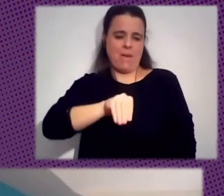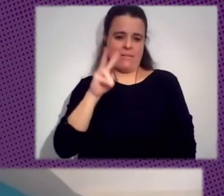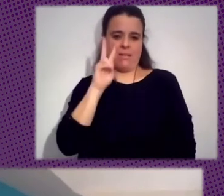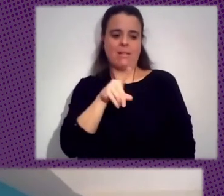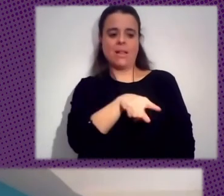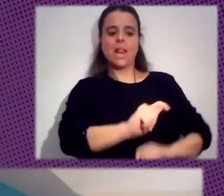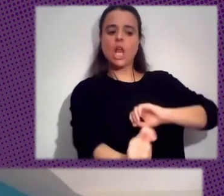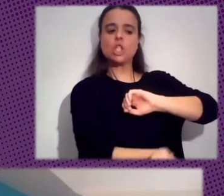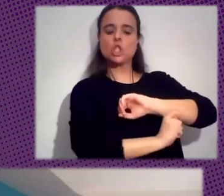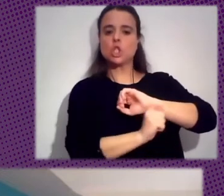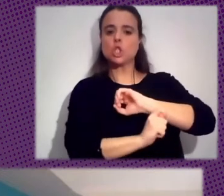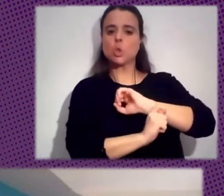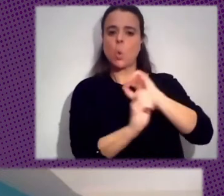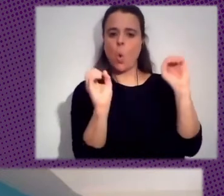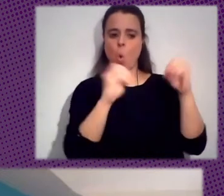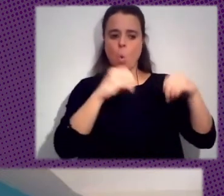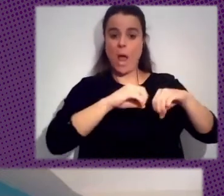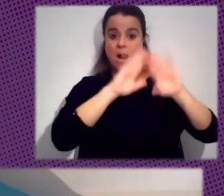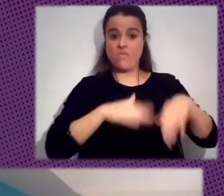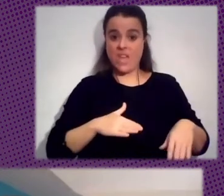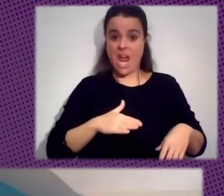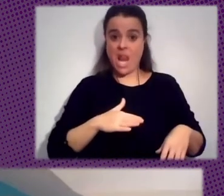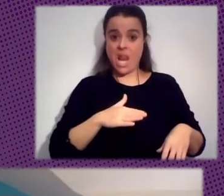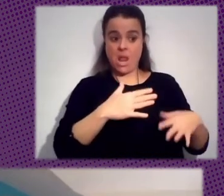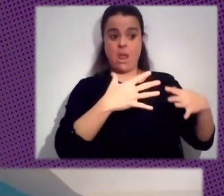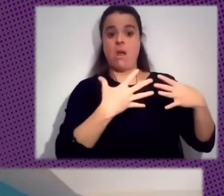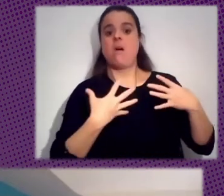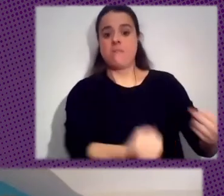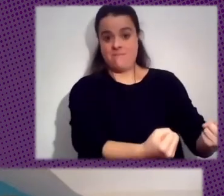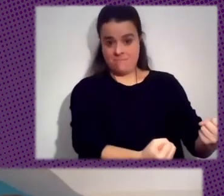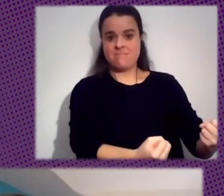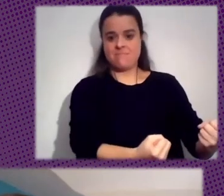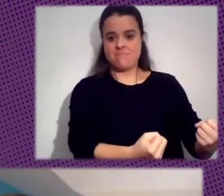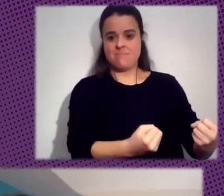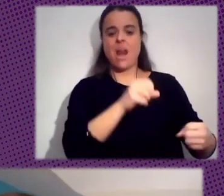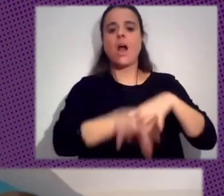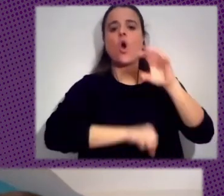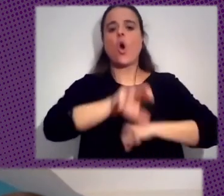Truco Del Despojo De Empezar Este Proceso De Colonización De Datos